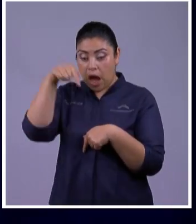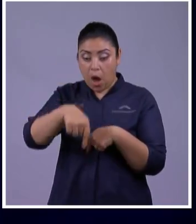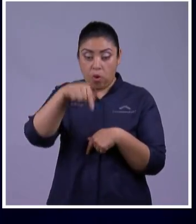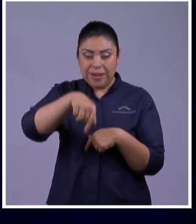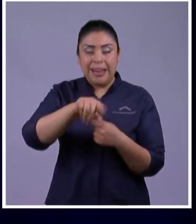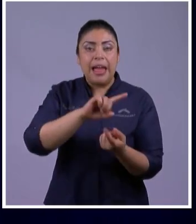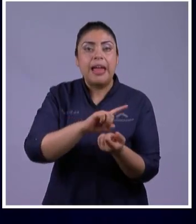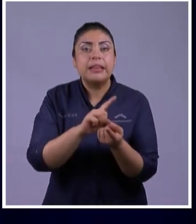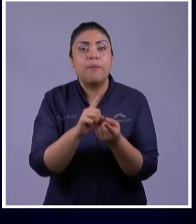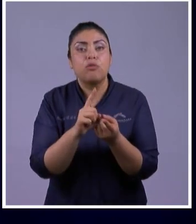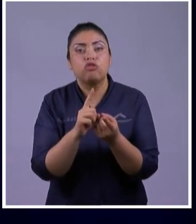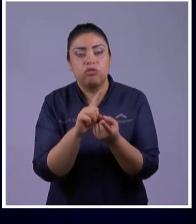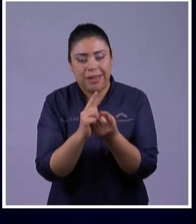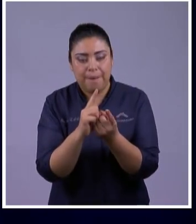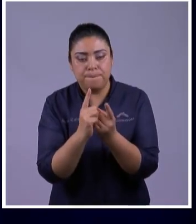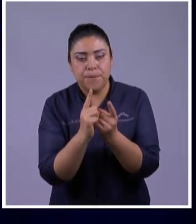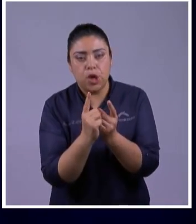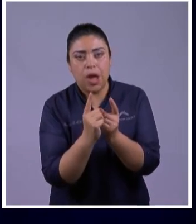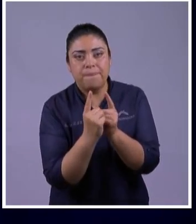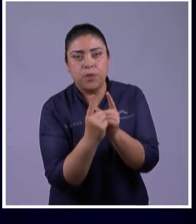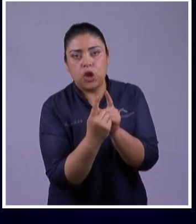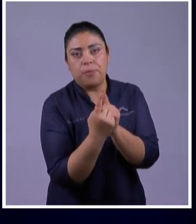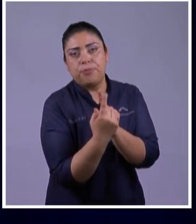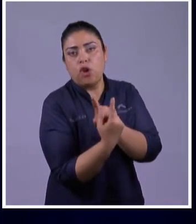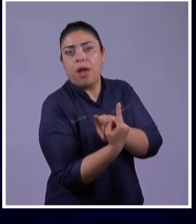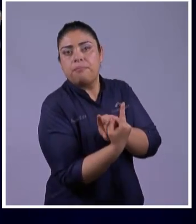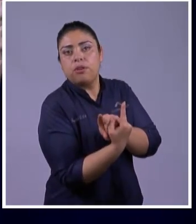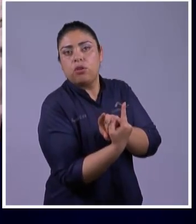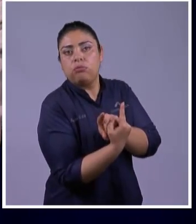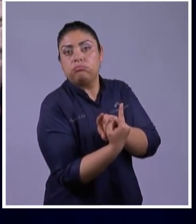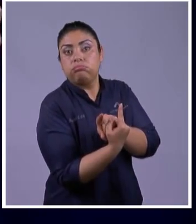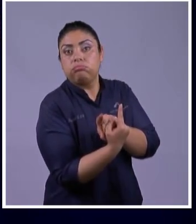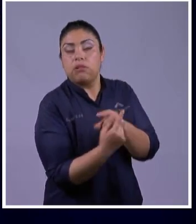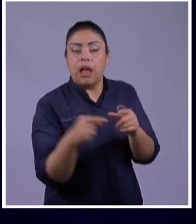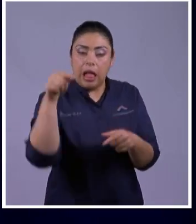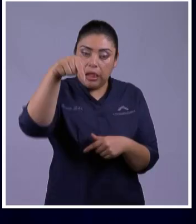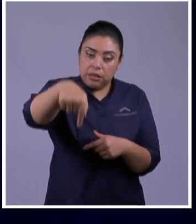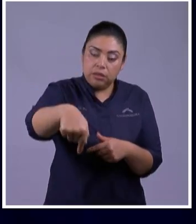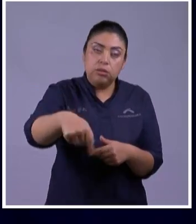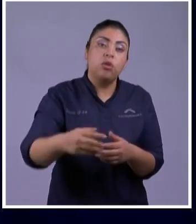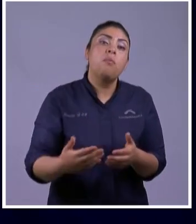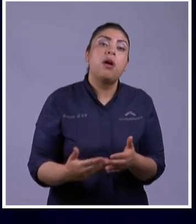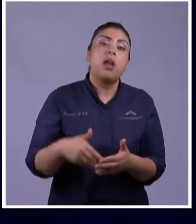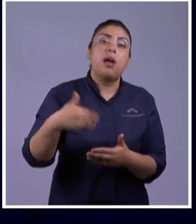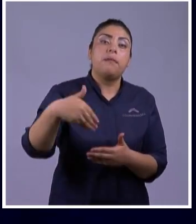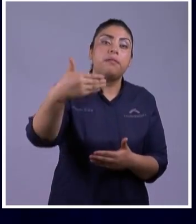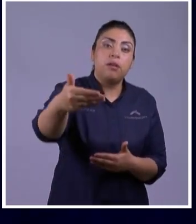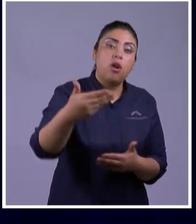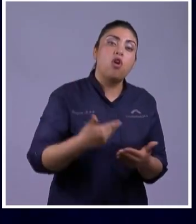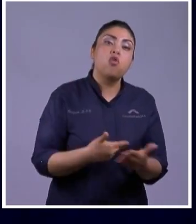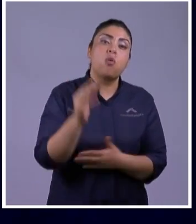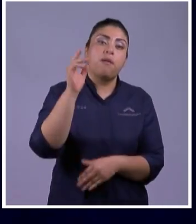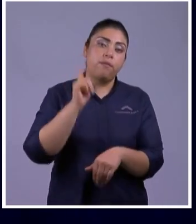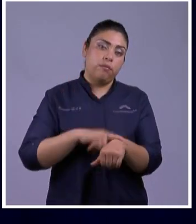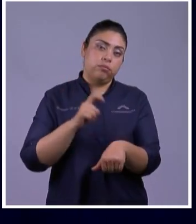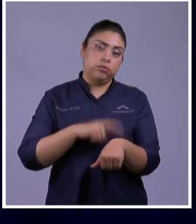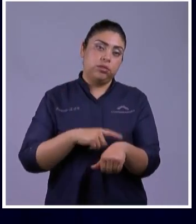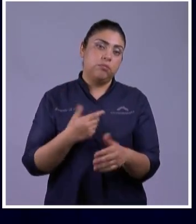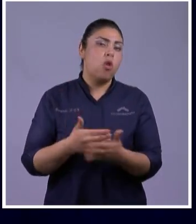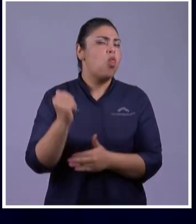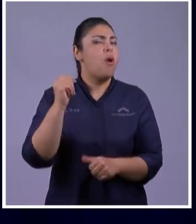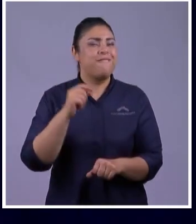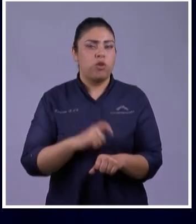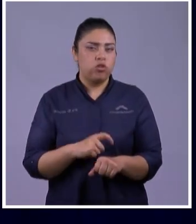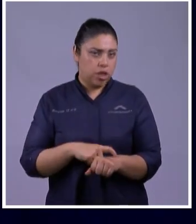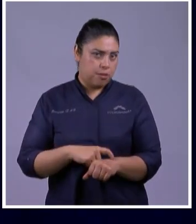transición En esa Transición Que reconocemos Que tuvo El pueblo De Israel Y que